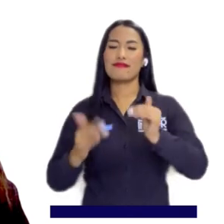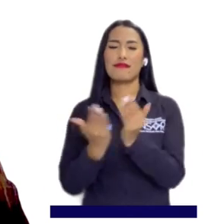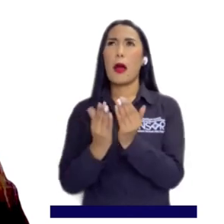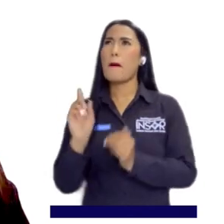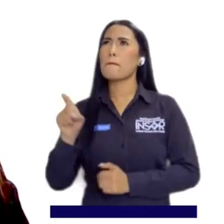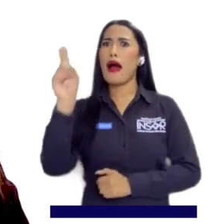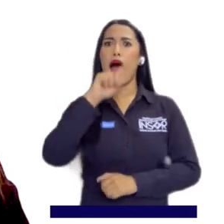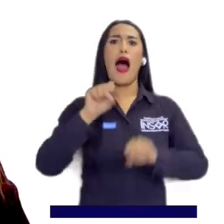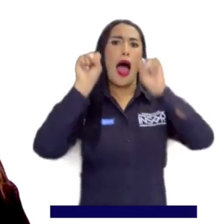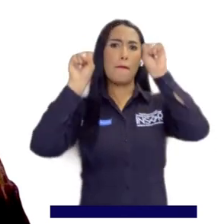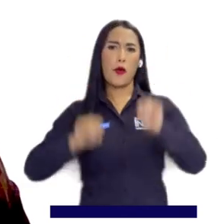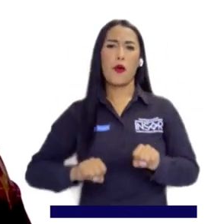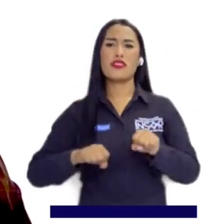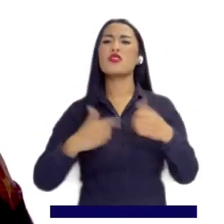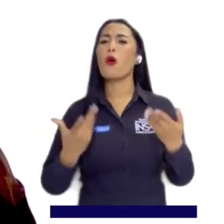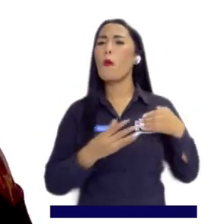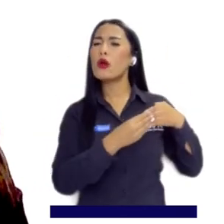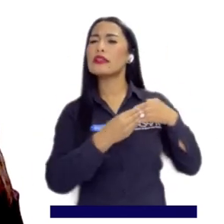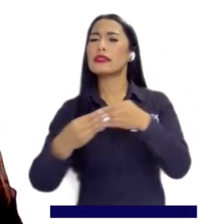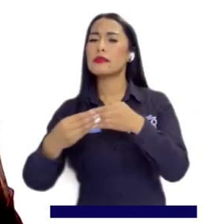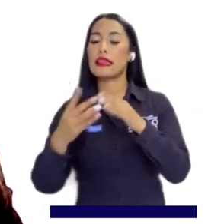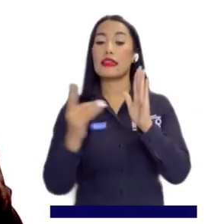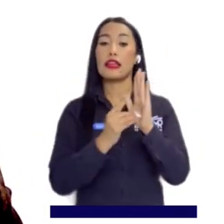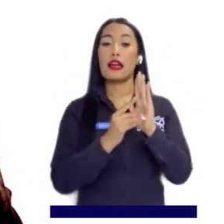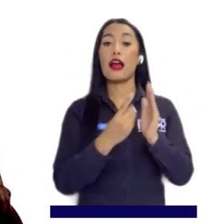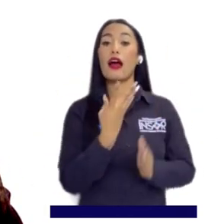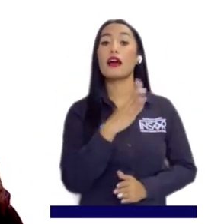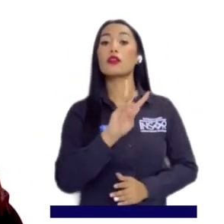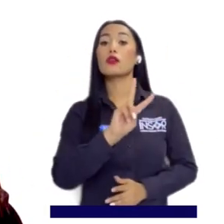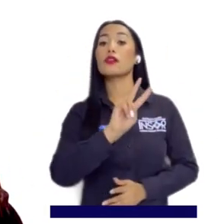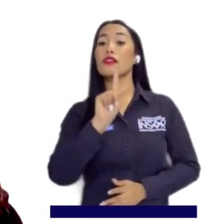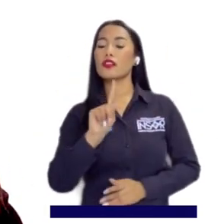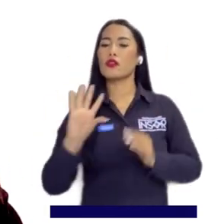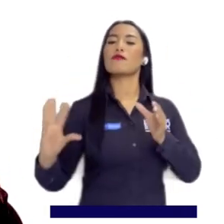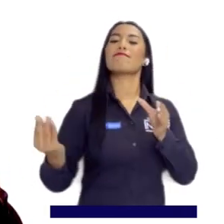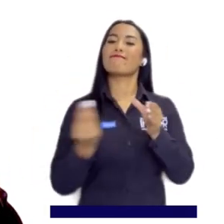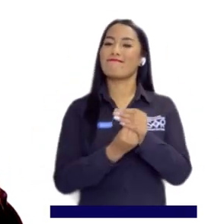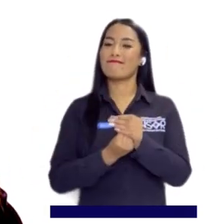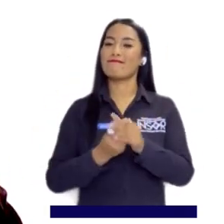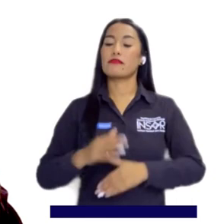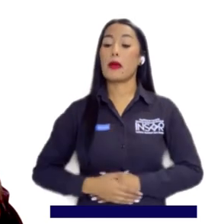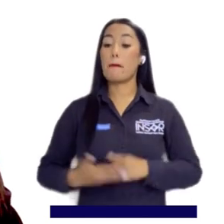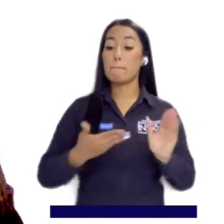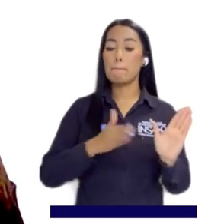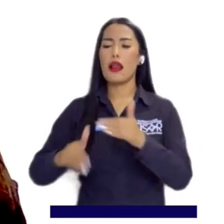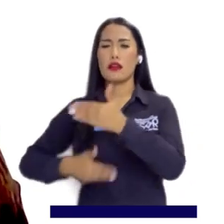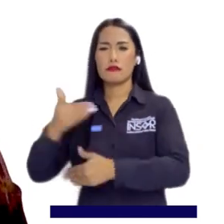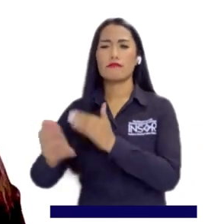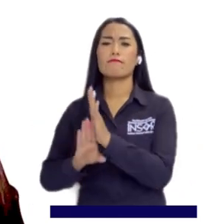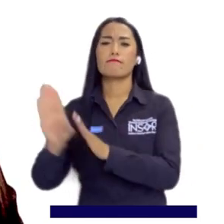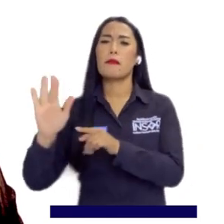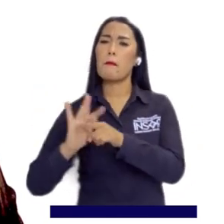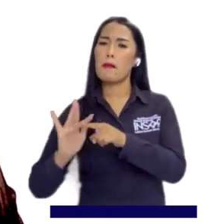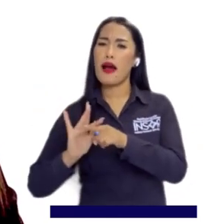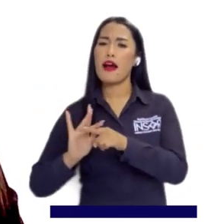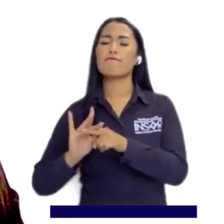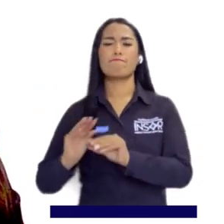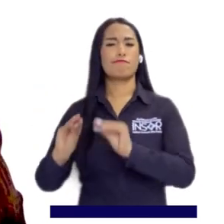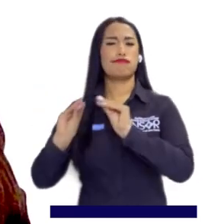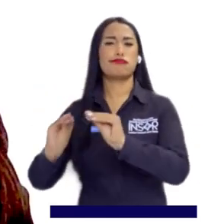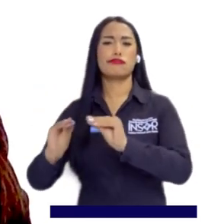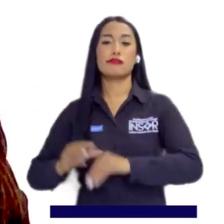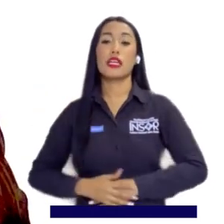Educación certificadas en nuestro país alrededor de los lineamientos del Decreto 1421 frente a inclusión, de los planes progresivos de